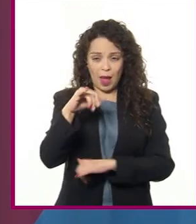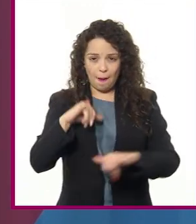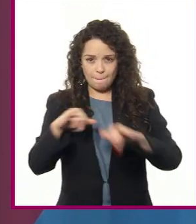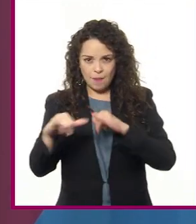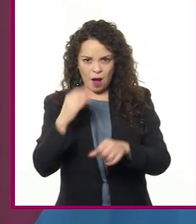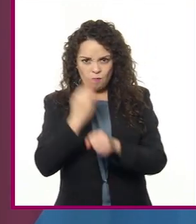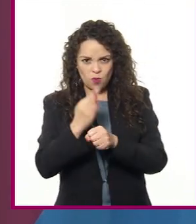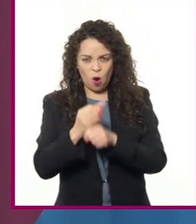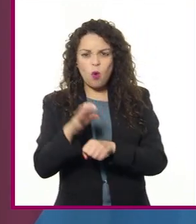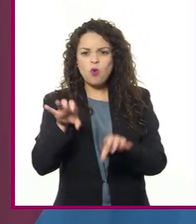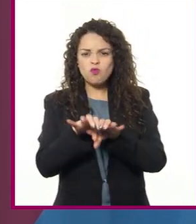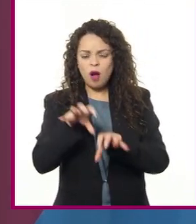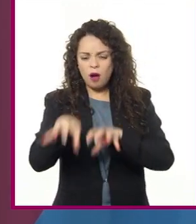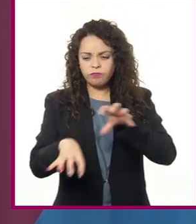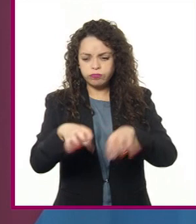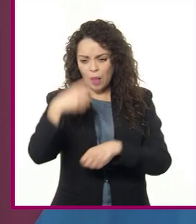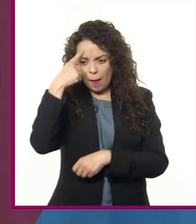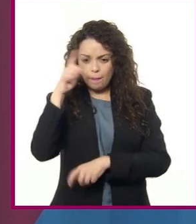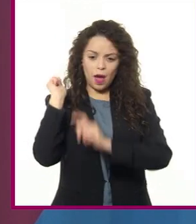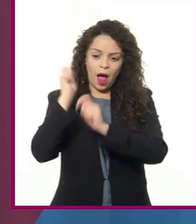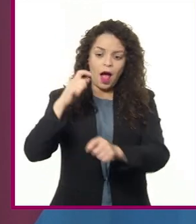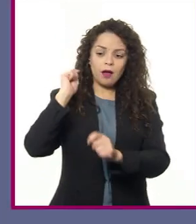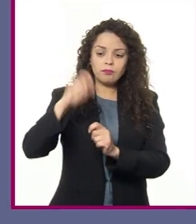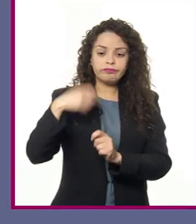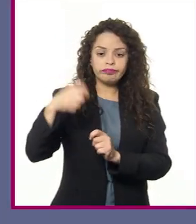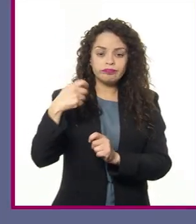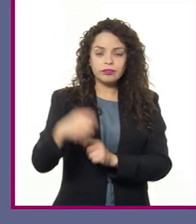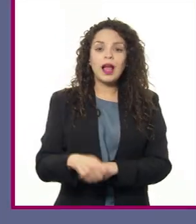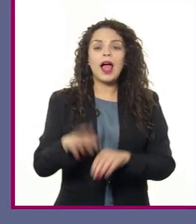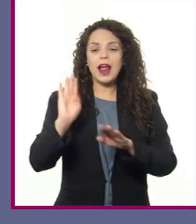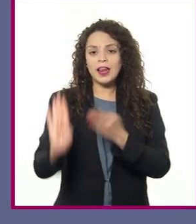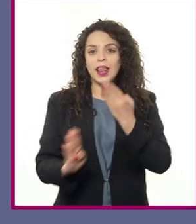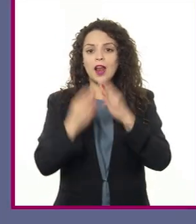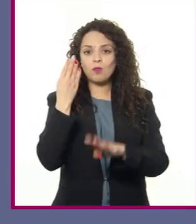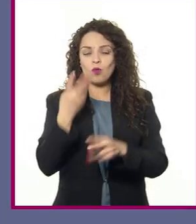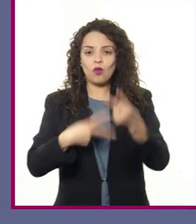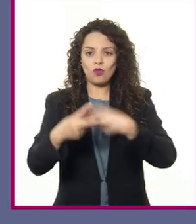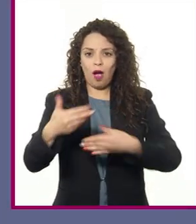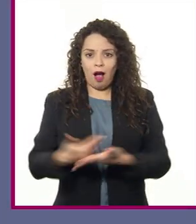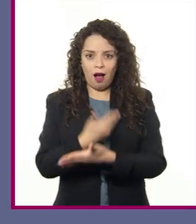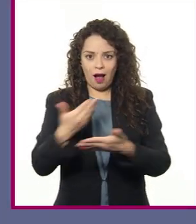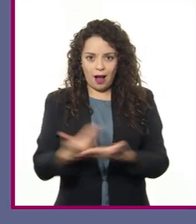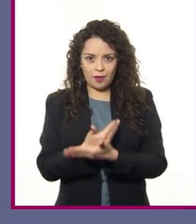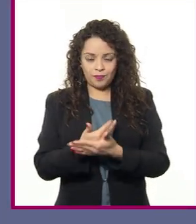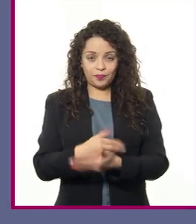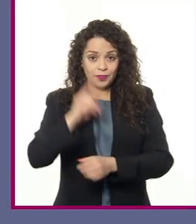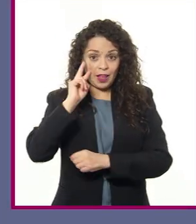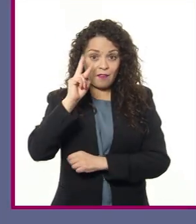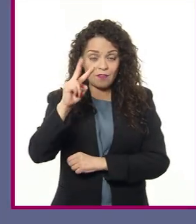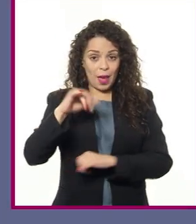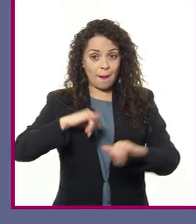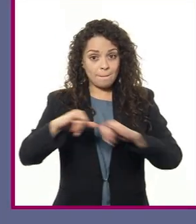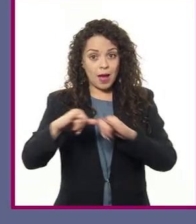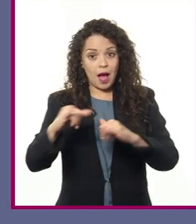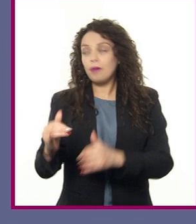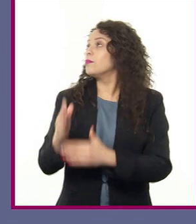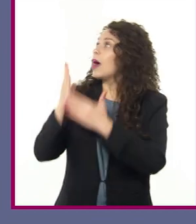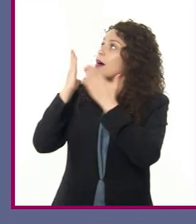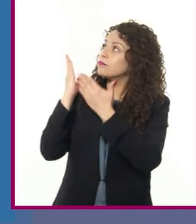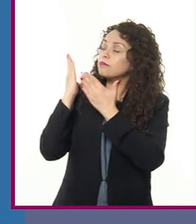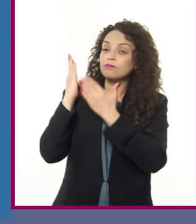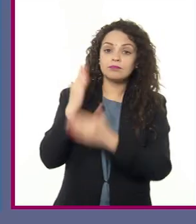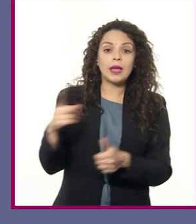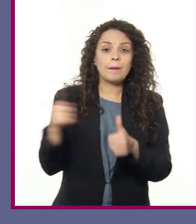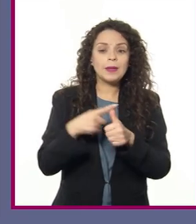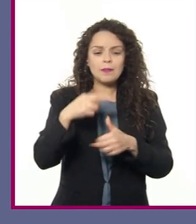sobre la distribución de la producción pesquera en el mundo. 17. Como podemos ver en el mapa, las principales regiones pesqueras